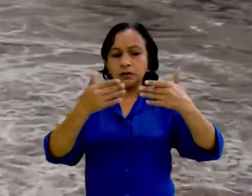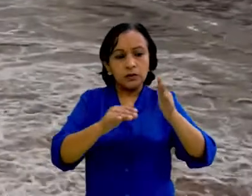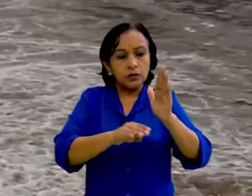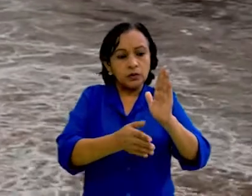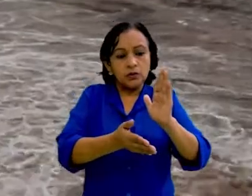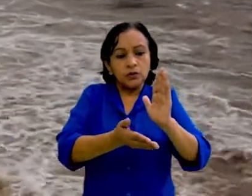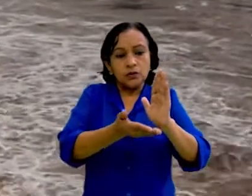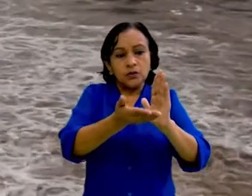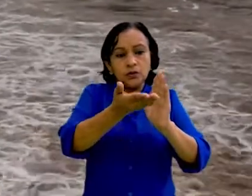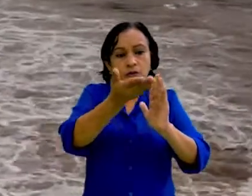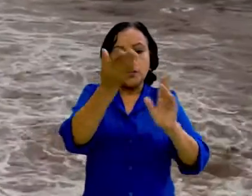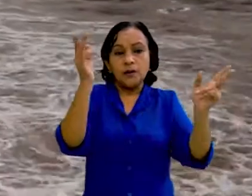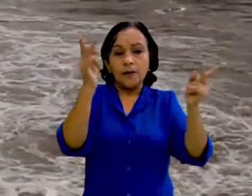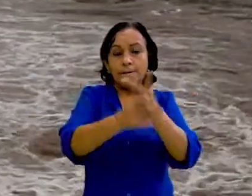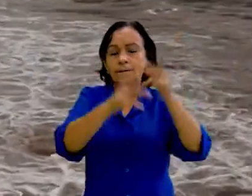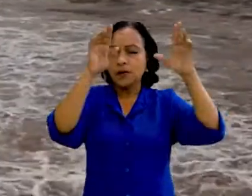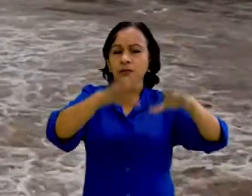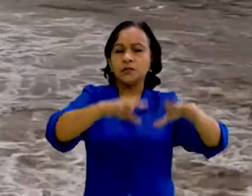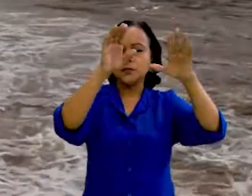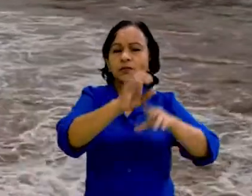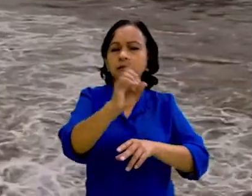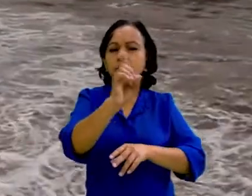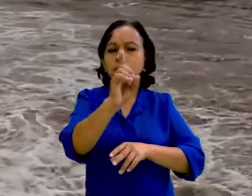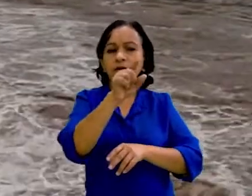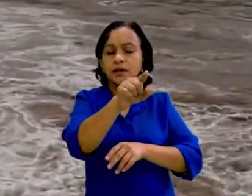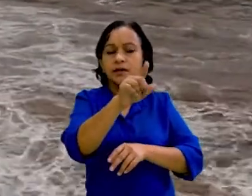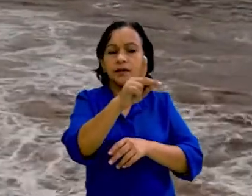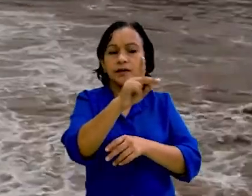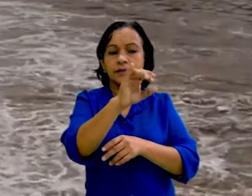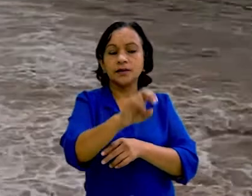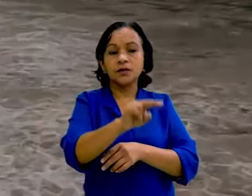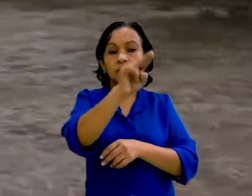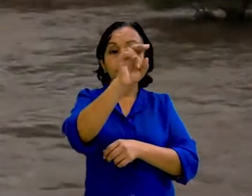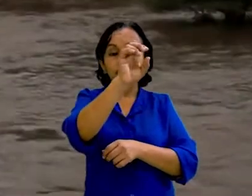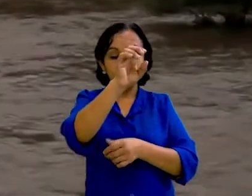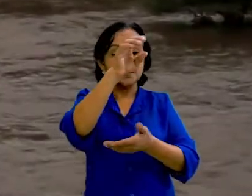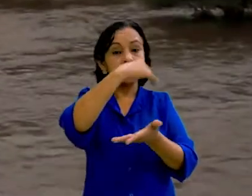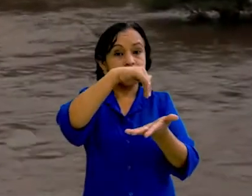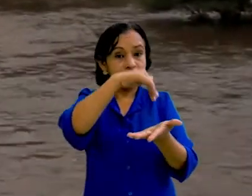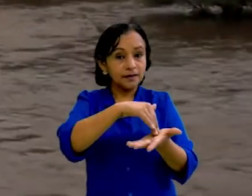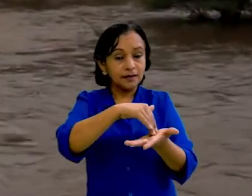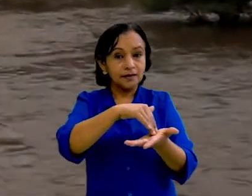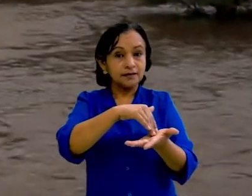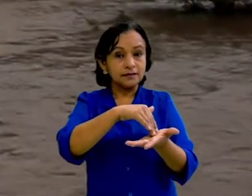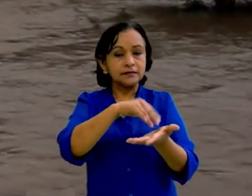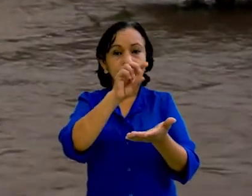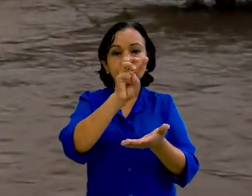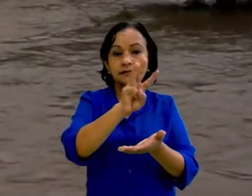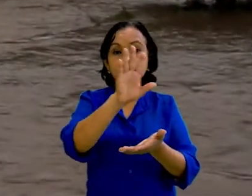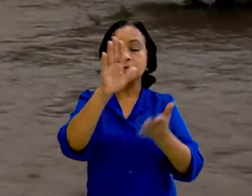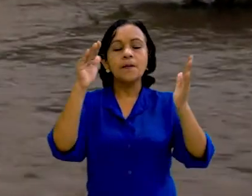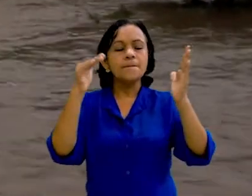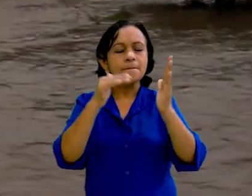histórica. Los mayores acumulados de lluvias se registraron en la región del Pacífico, Norte y Central. En total, 35